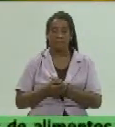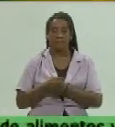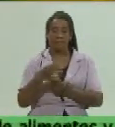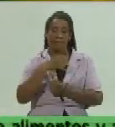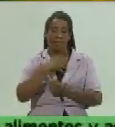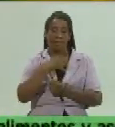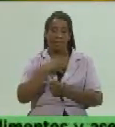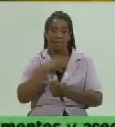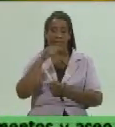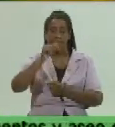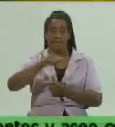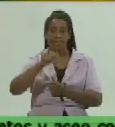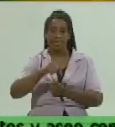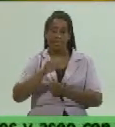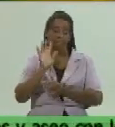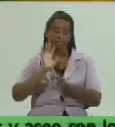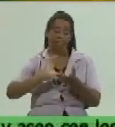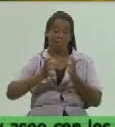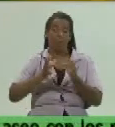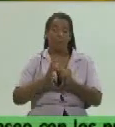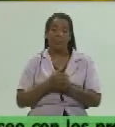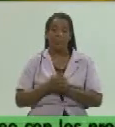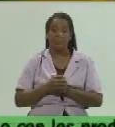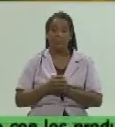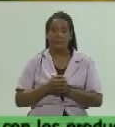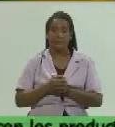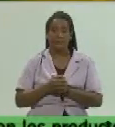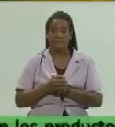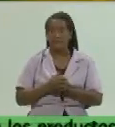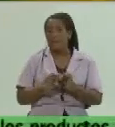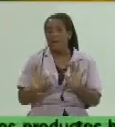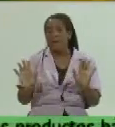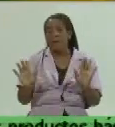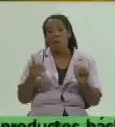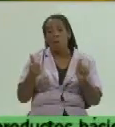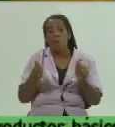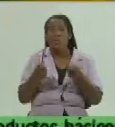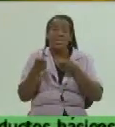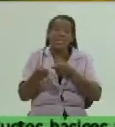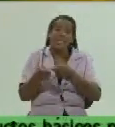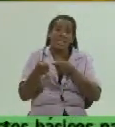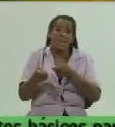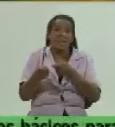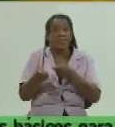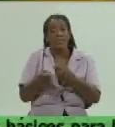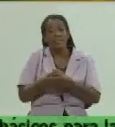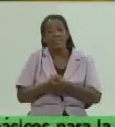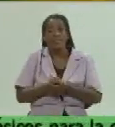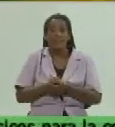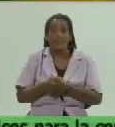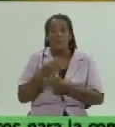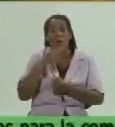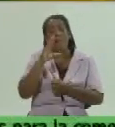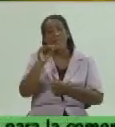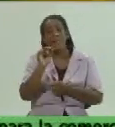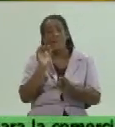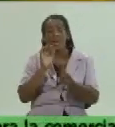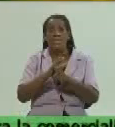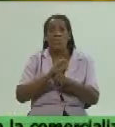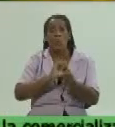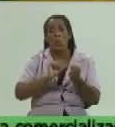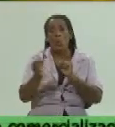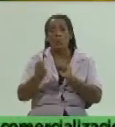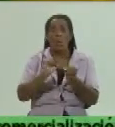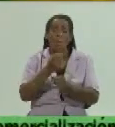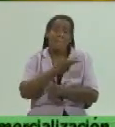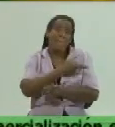ese en ese sentido yo creo que y bueno insistir también en lo que dije al inicio del control popular de lo que